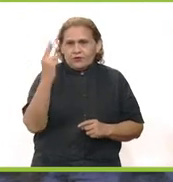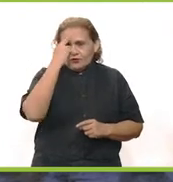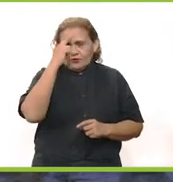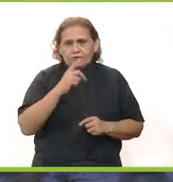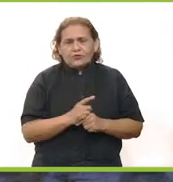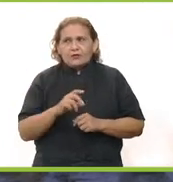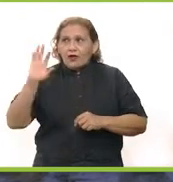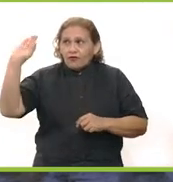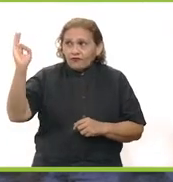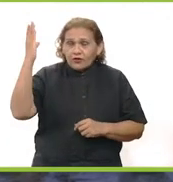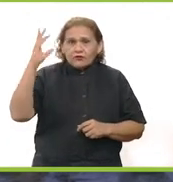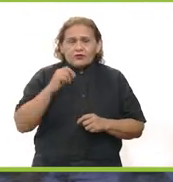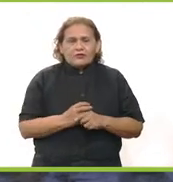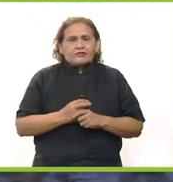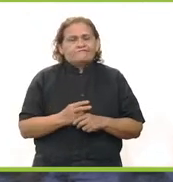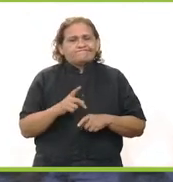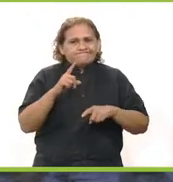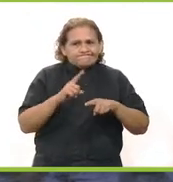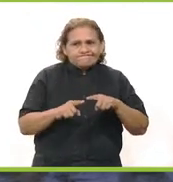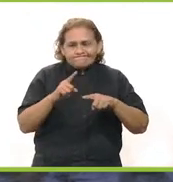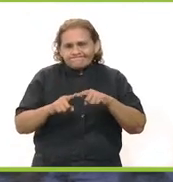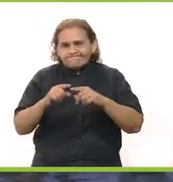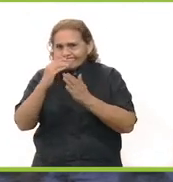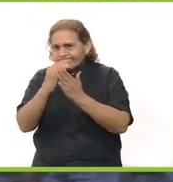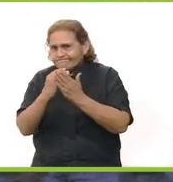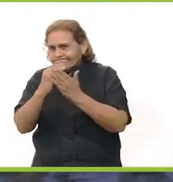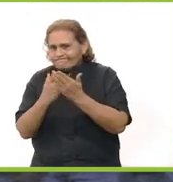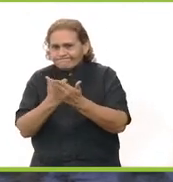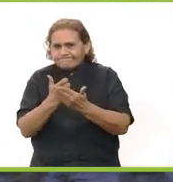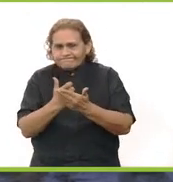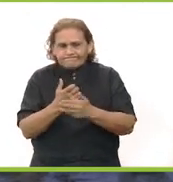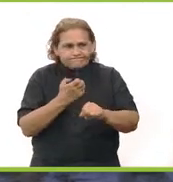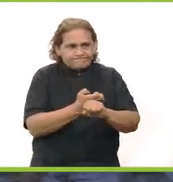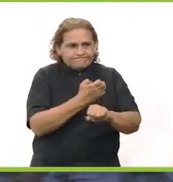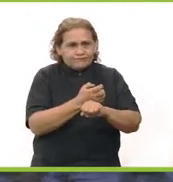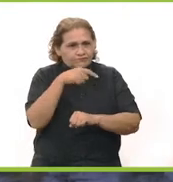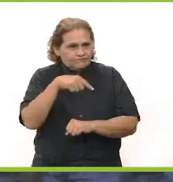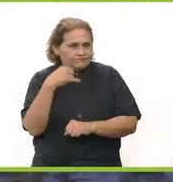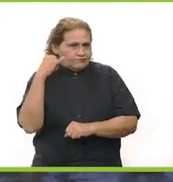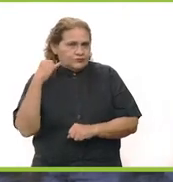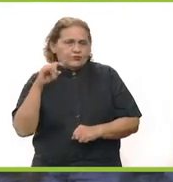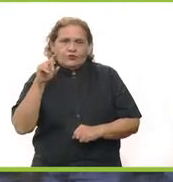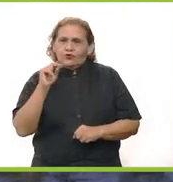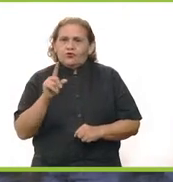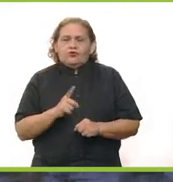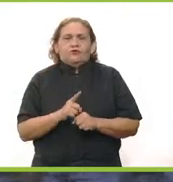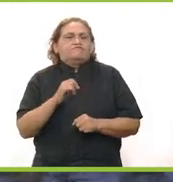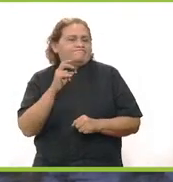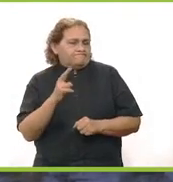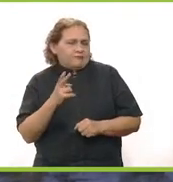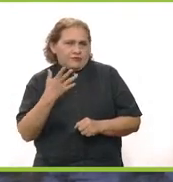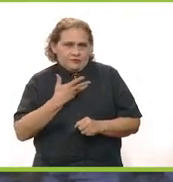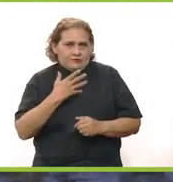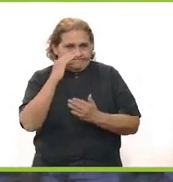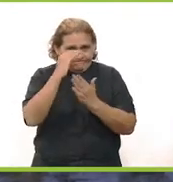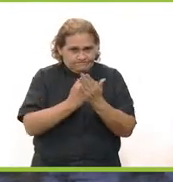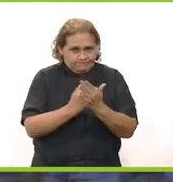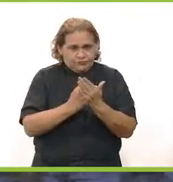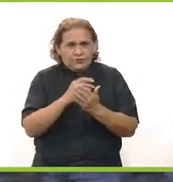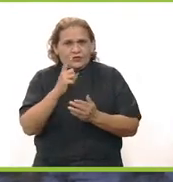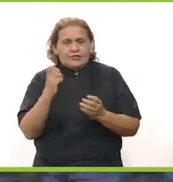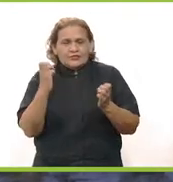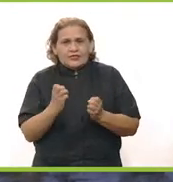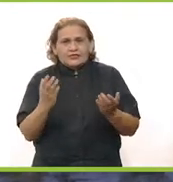complicado. Recordemos que la federación ha recortado el presupuesto que enviará a los estados y por supuesto Yucatán no es la